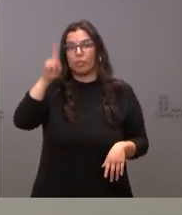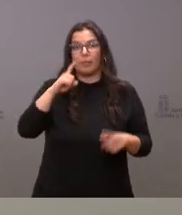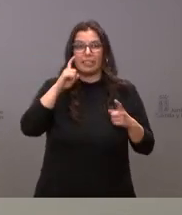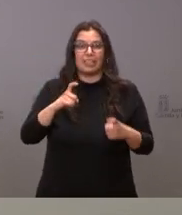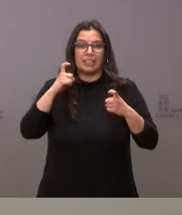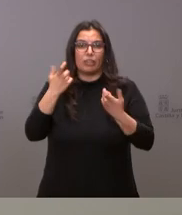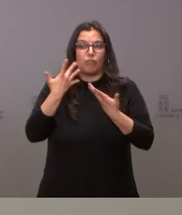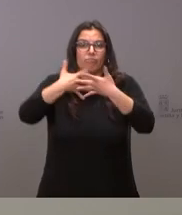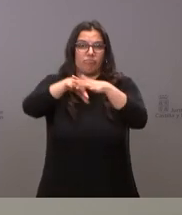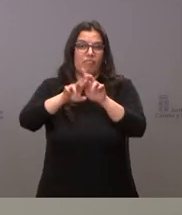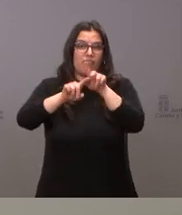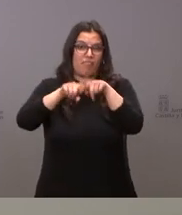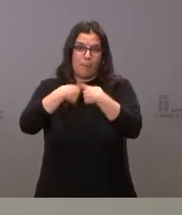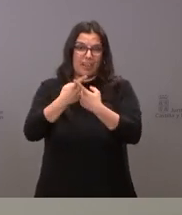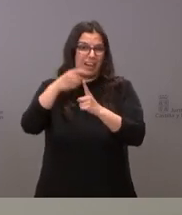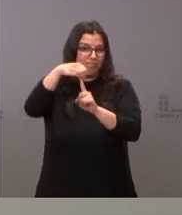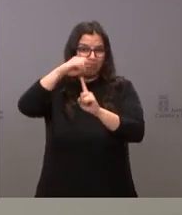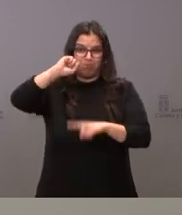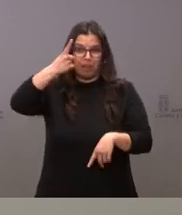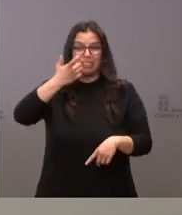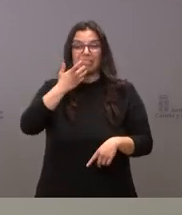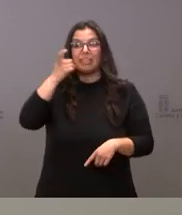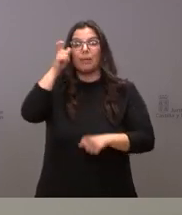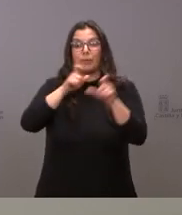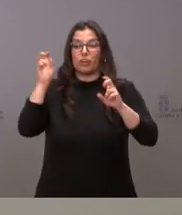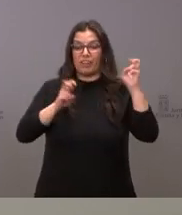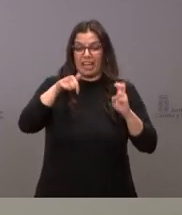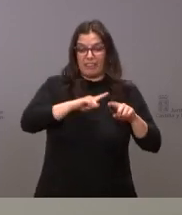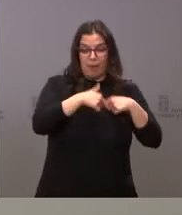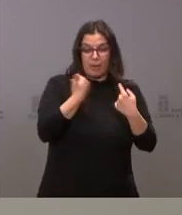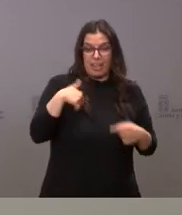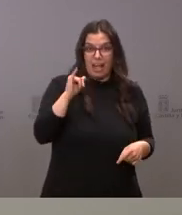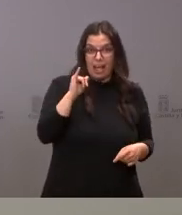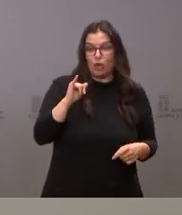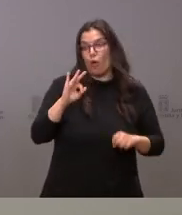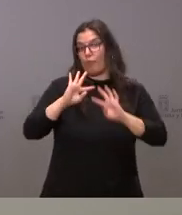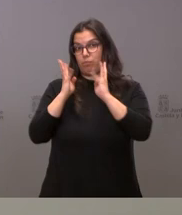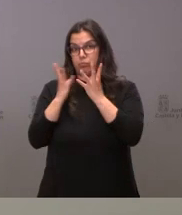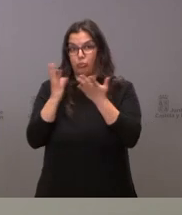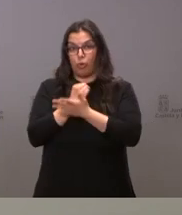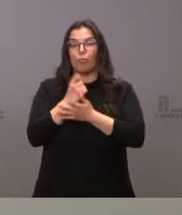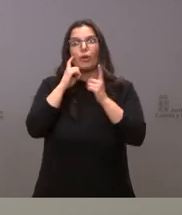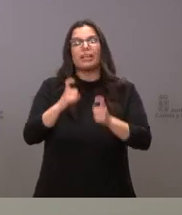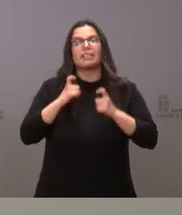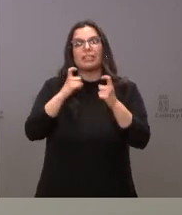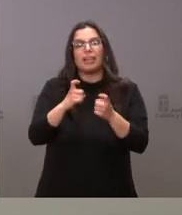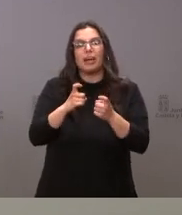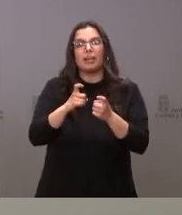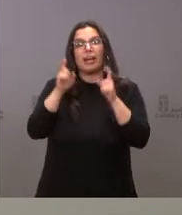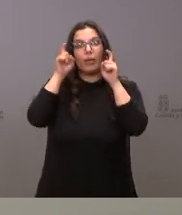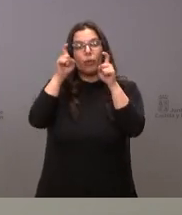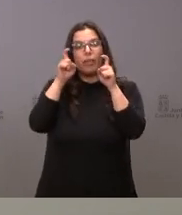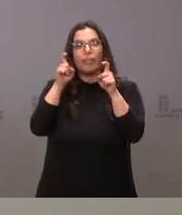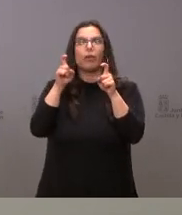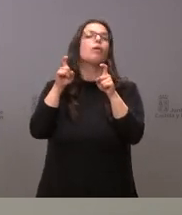familiar y en ese sentido aquellas personas que vienen con sus familias lo que estamos procurando es que el servicio educativo lo